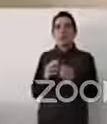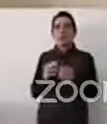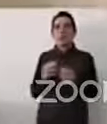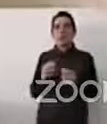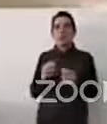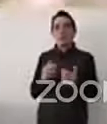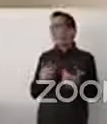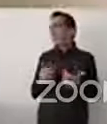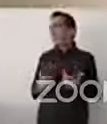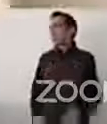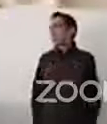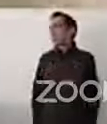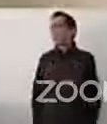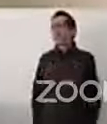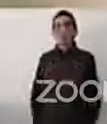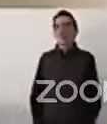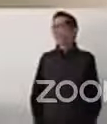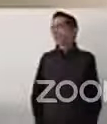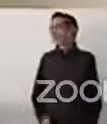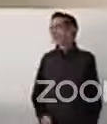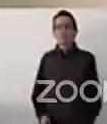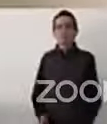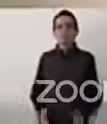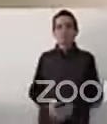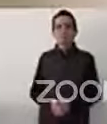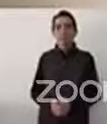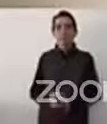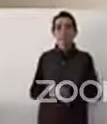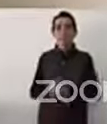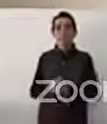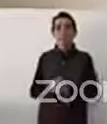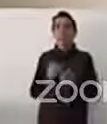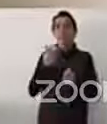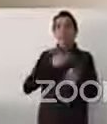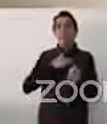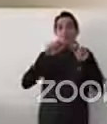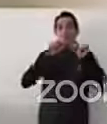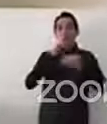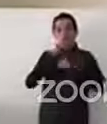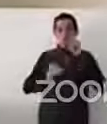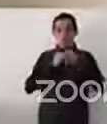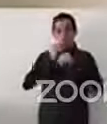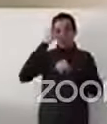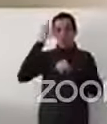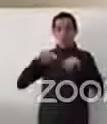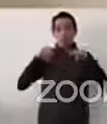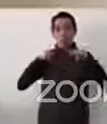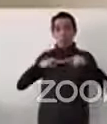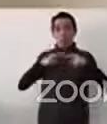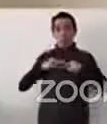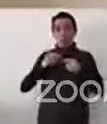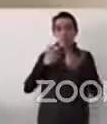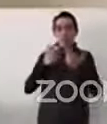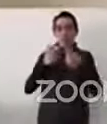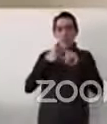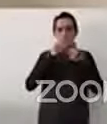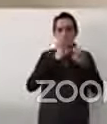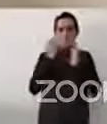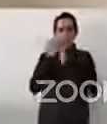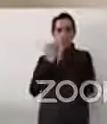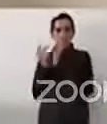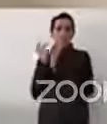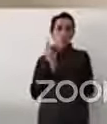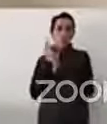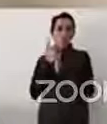internacional, un marco interamericano que nos puede servir de herramientas para elaborar política pública y cuando se elabora política pública,